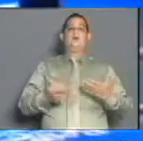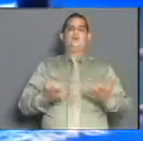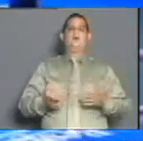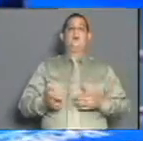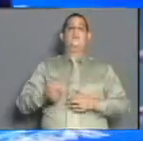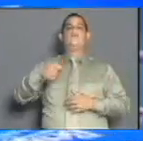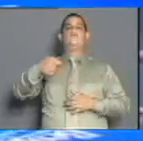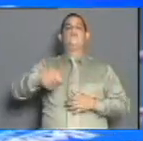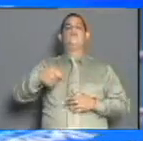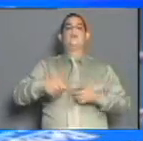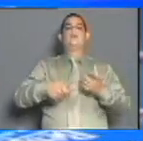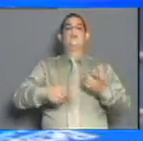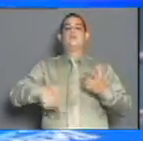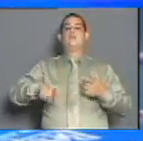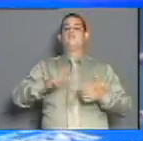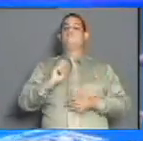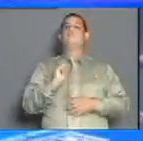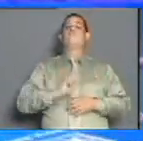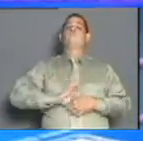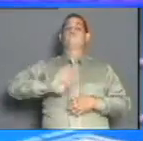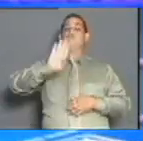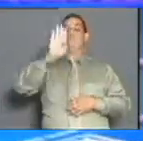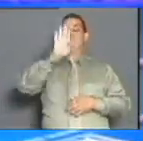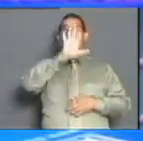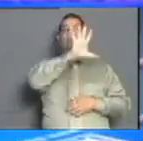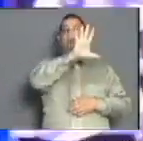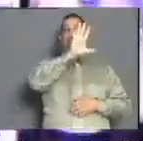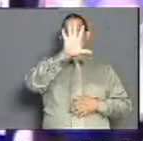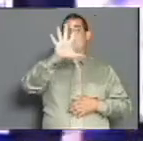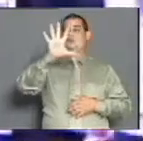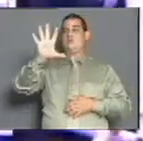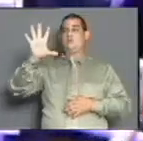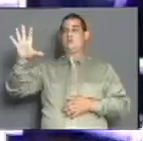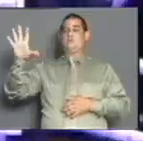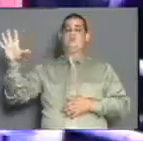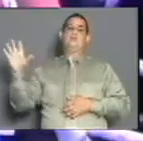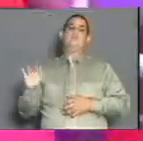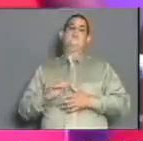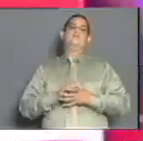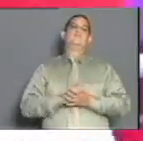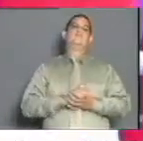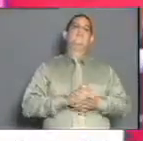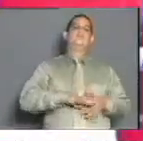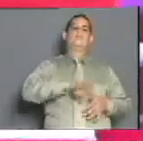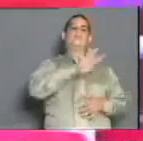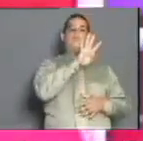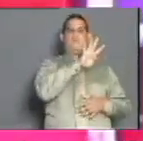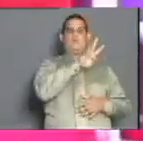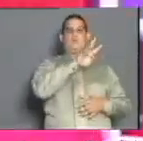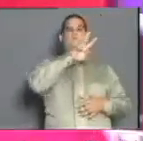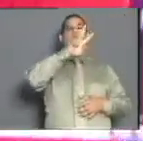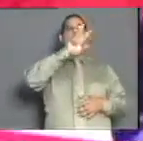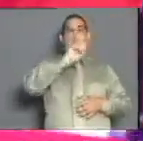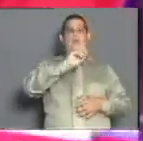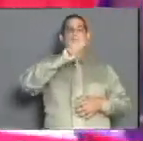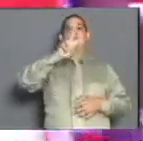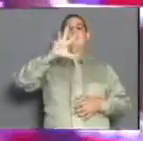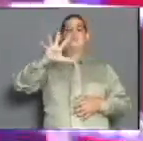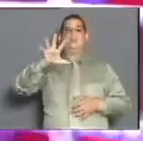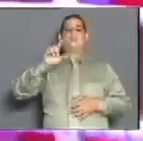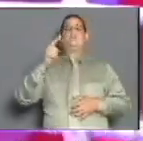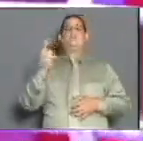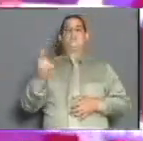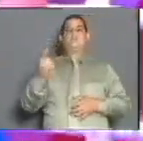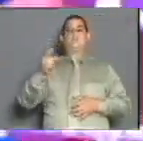jueces le tributaron una amplia votación de 5-0. Cuatro de los jueces votaron 30-25 y uno de ellos